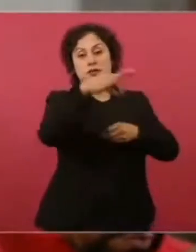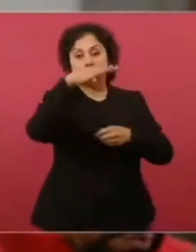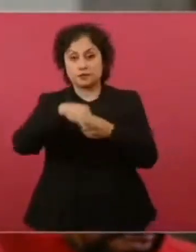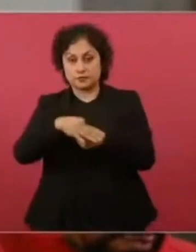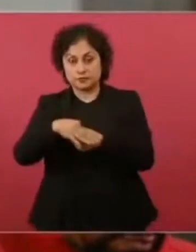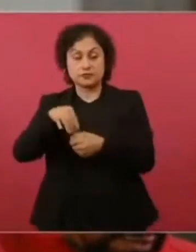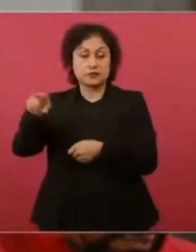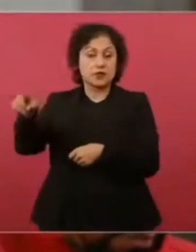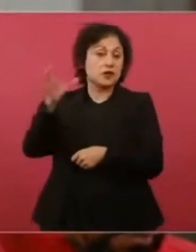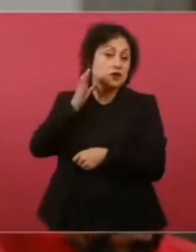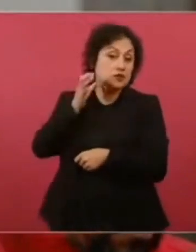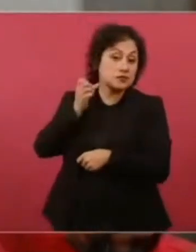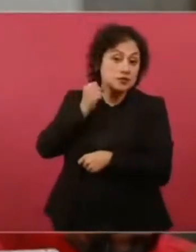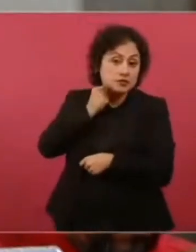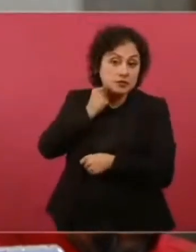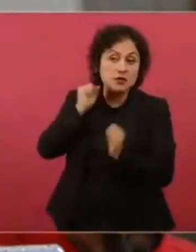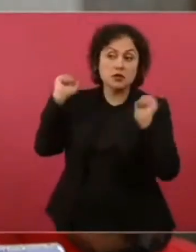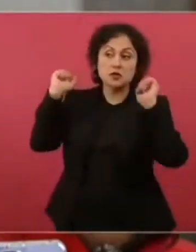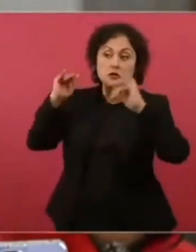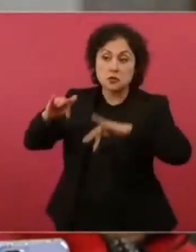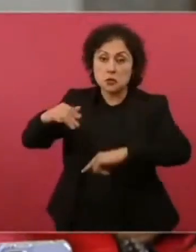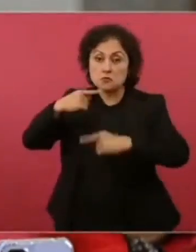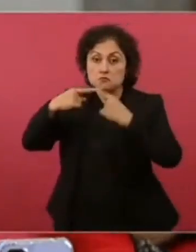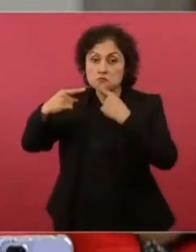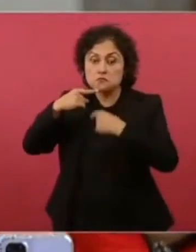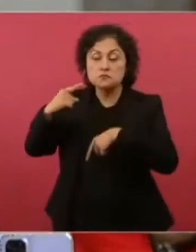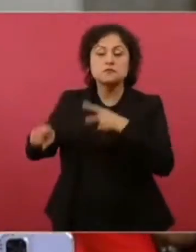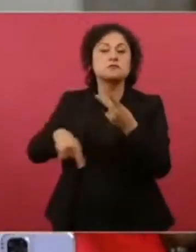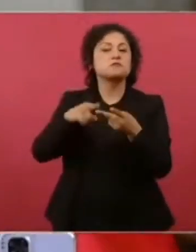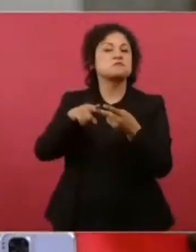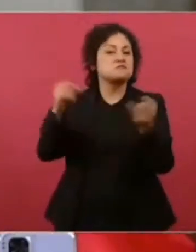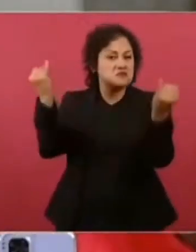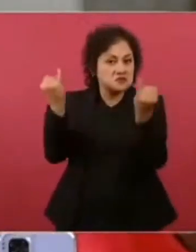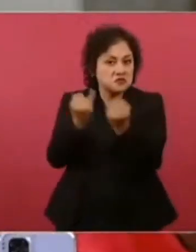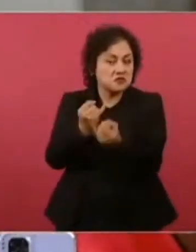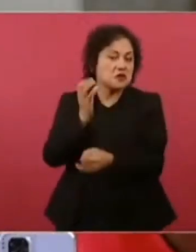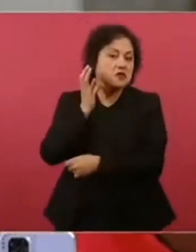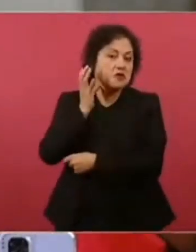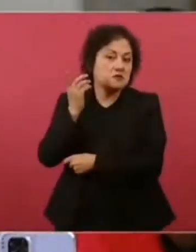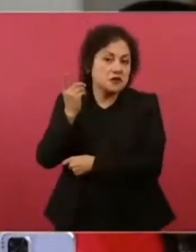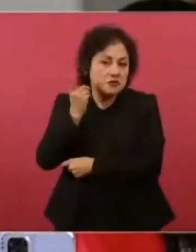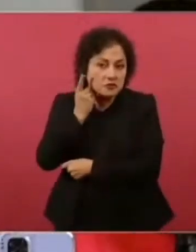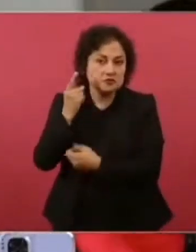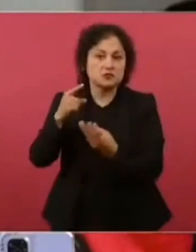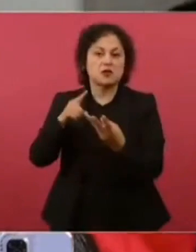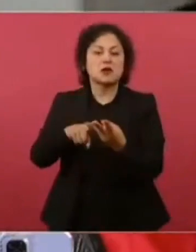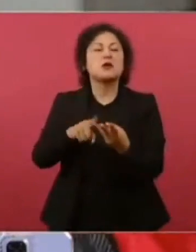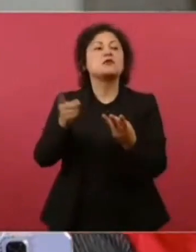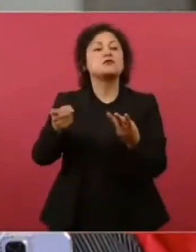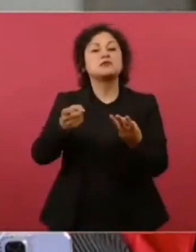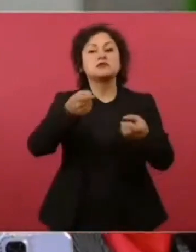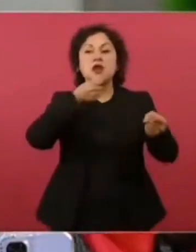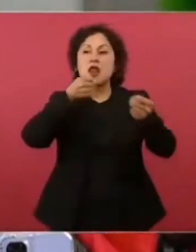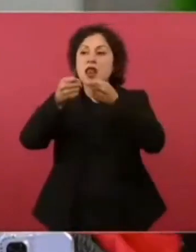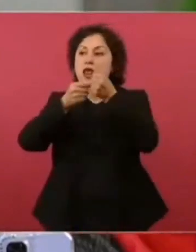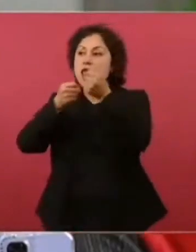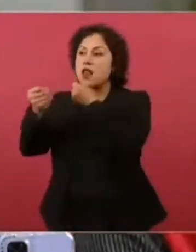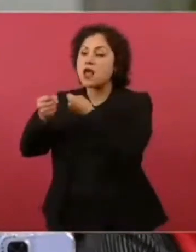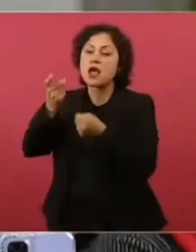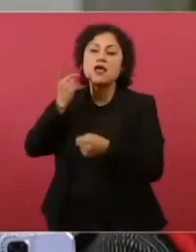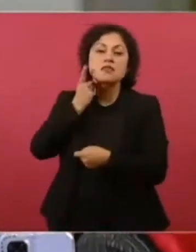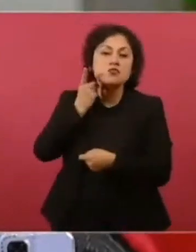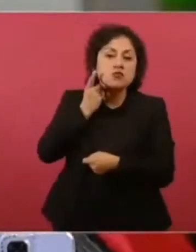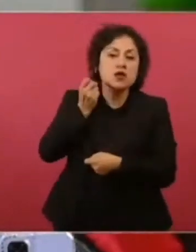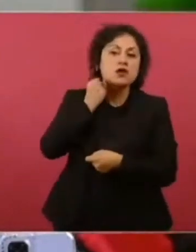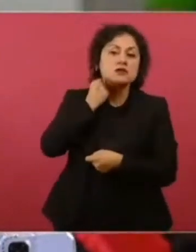Senadores, se hicieron foros en la Cámara de Diputados, se entrevistó a casi 30 legisladores, todos